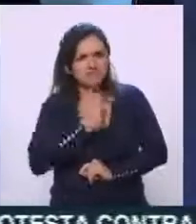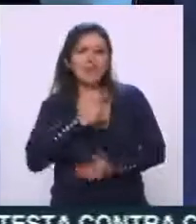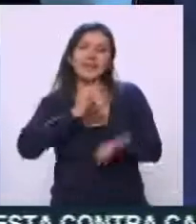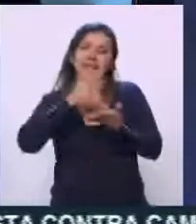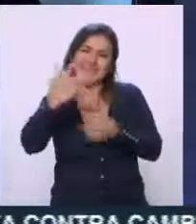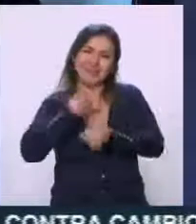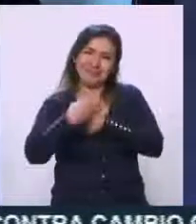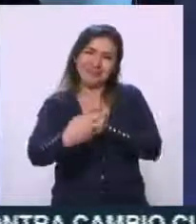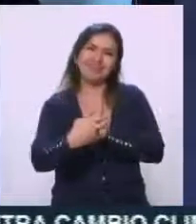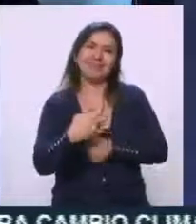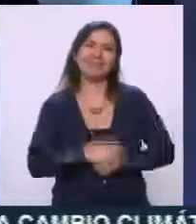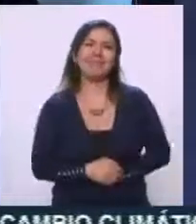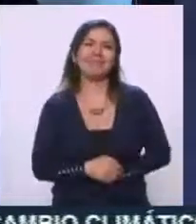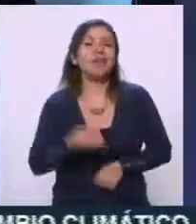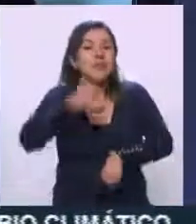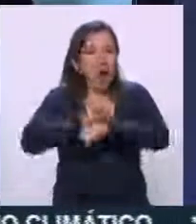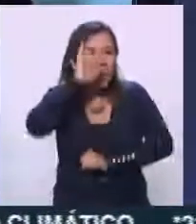muchas gracias por la invitación, cada jueves nos damos aquí. Gracias a ti.